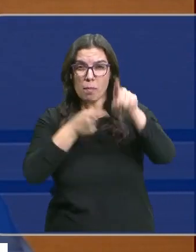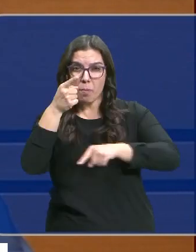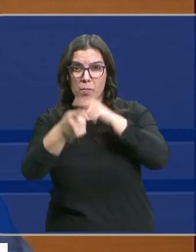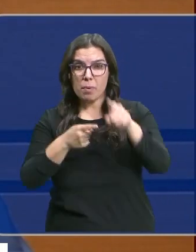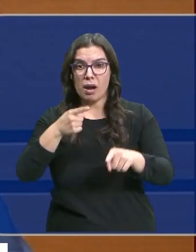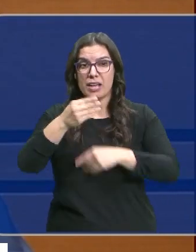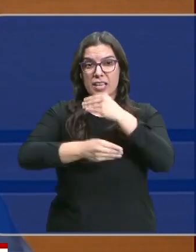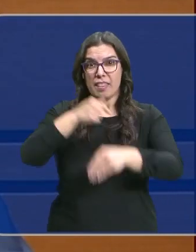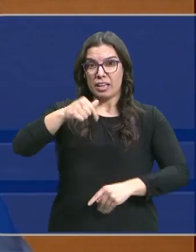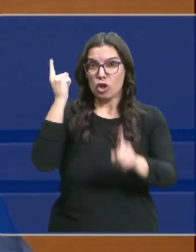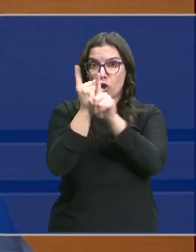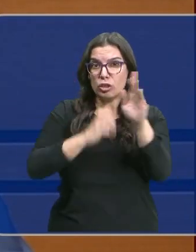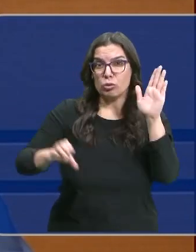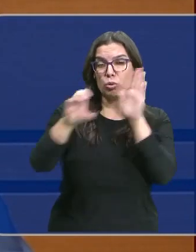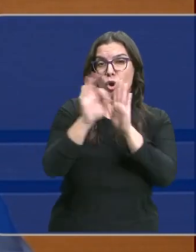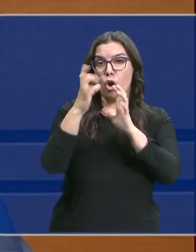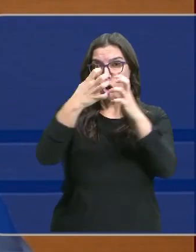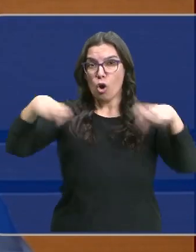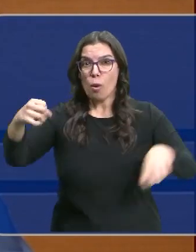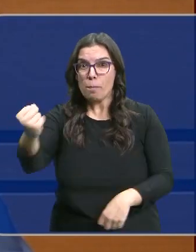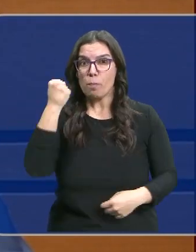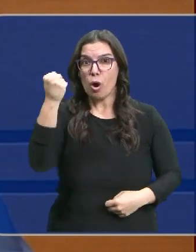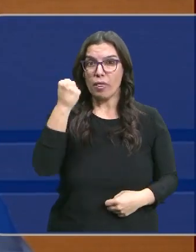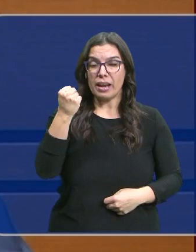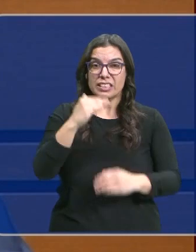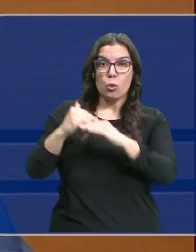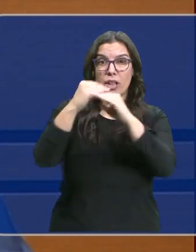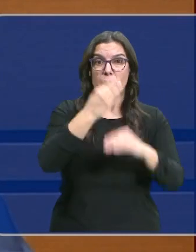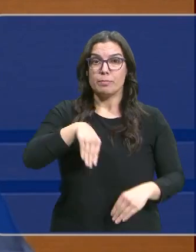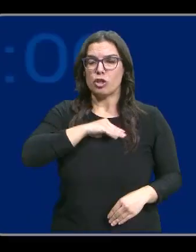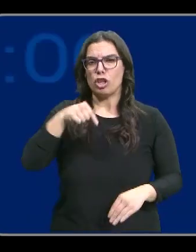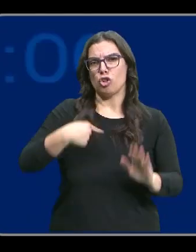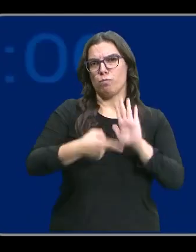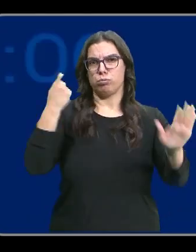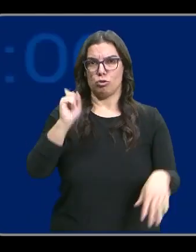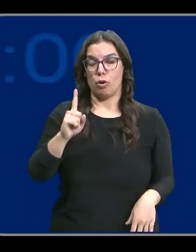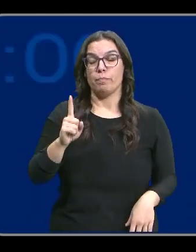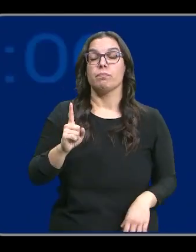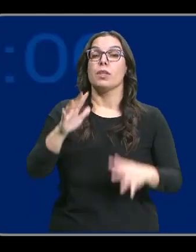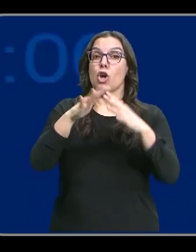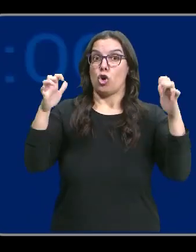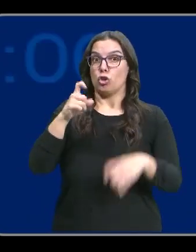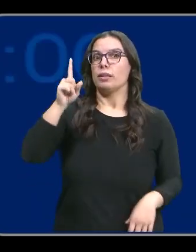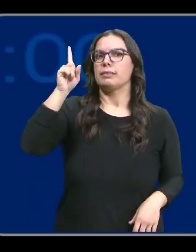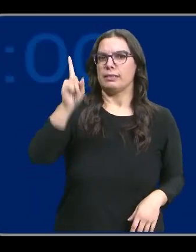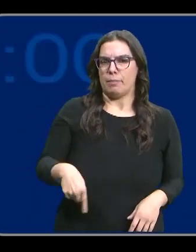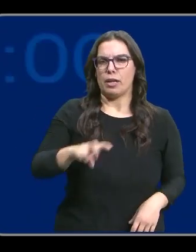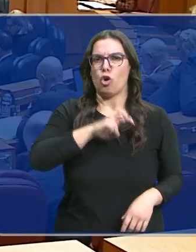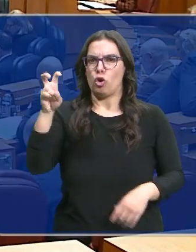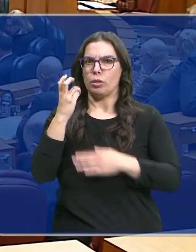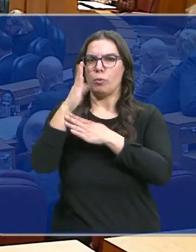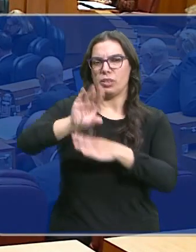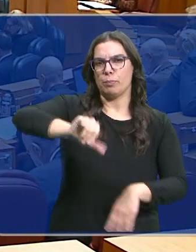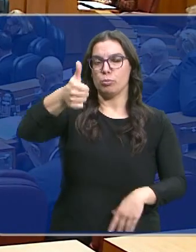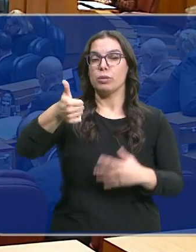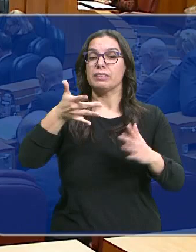está produciendo en este país a la Constitución, a la separación de poderes, a la igualdad de los españoles. Las Cortes también han sacado adelante otra proposición